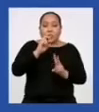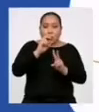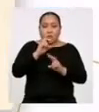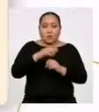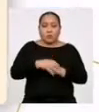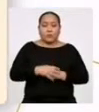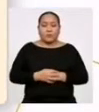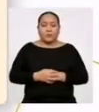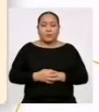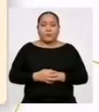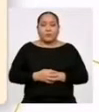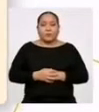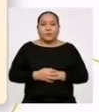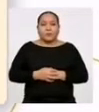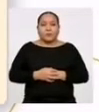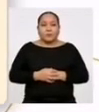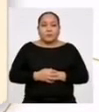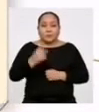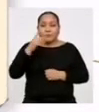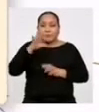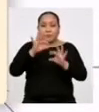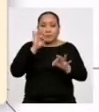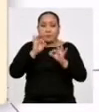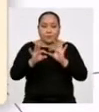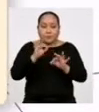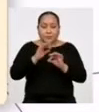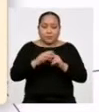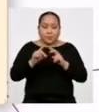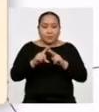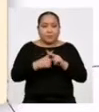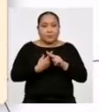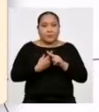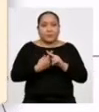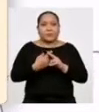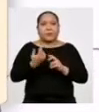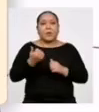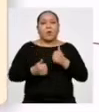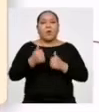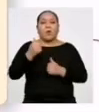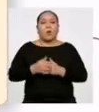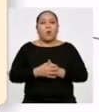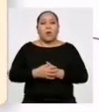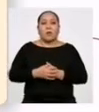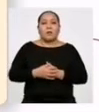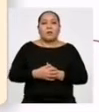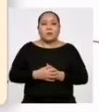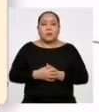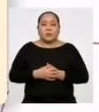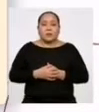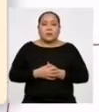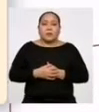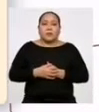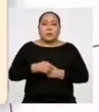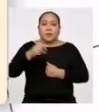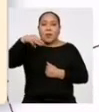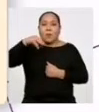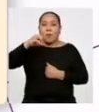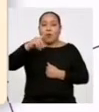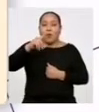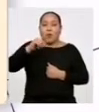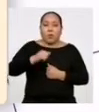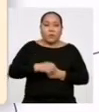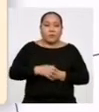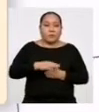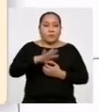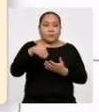Para empezar Debemos identificar la clase modal Es decir, en qué intervalo se encuentra la moda El